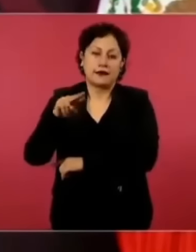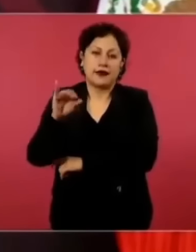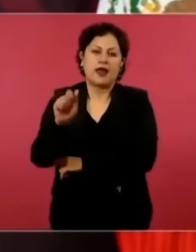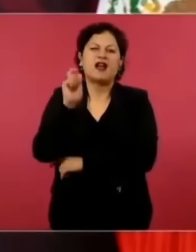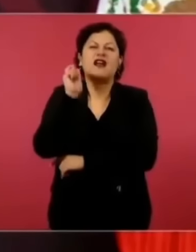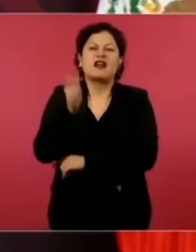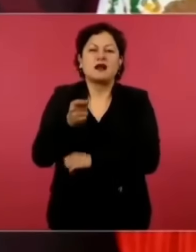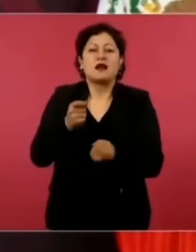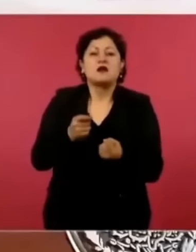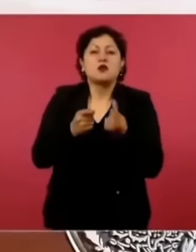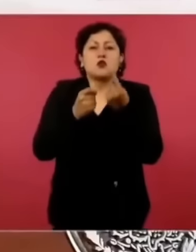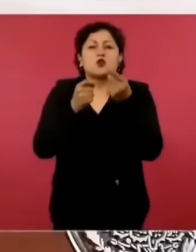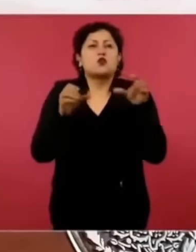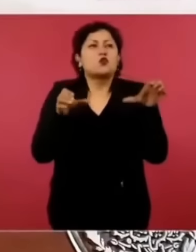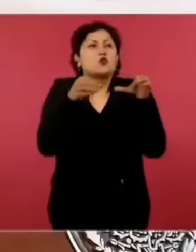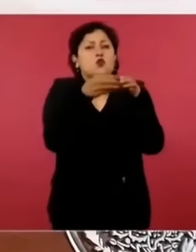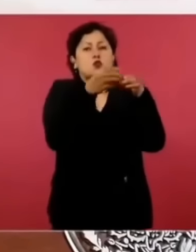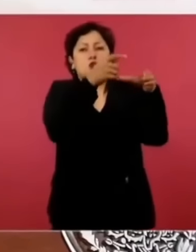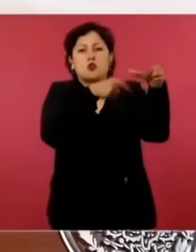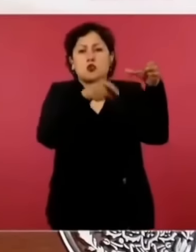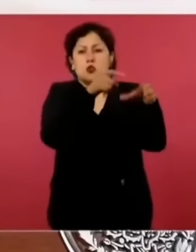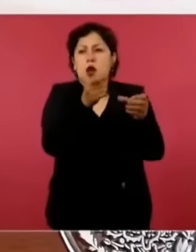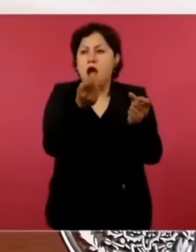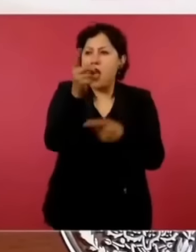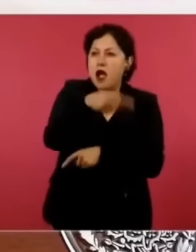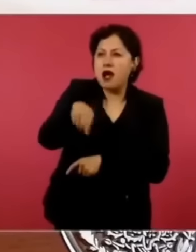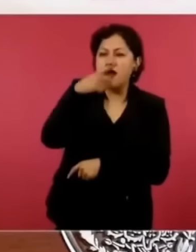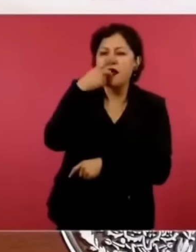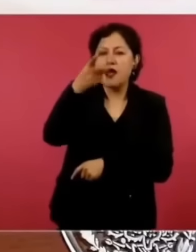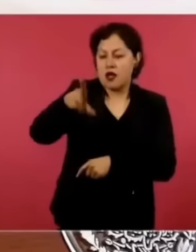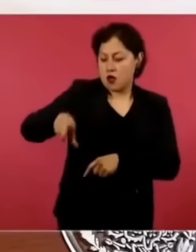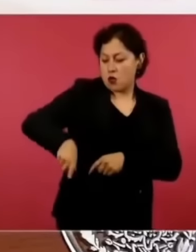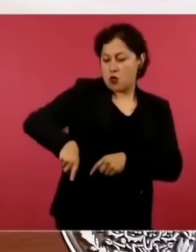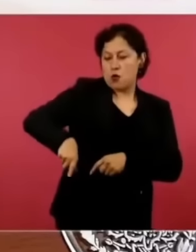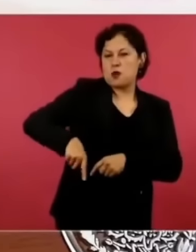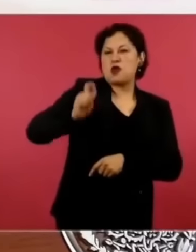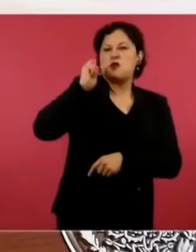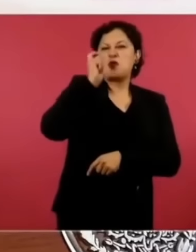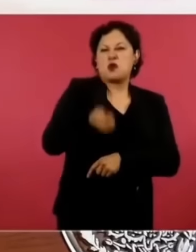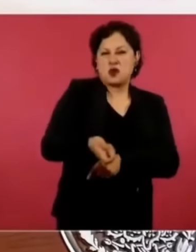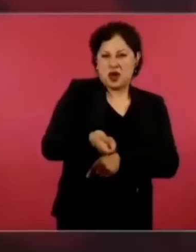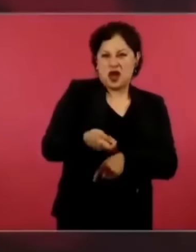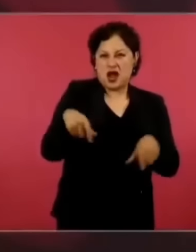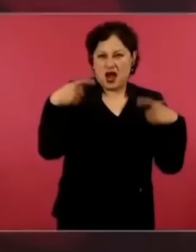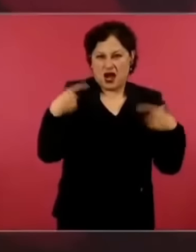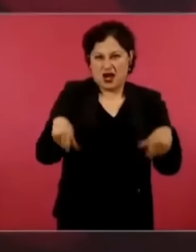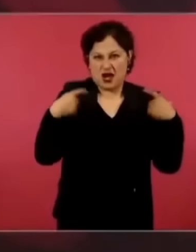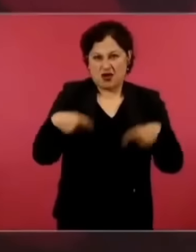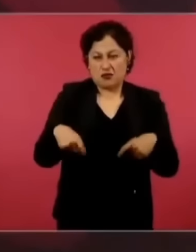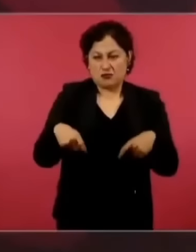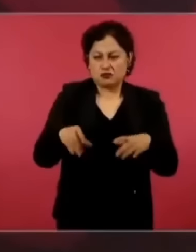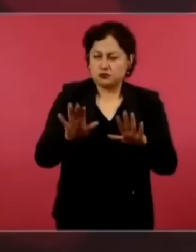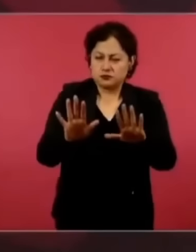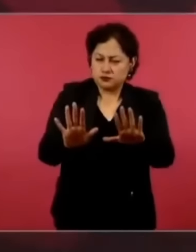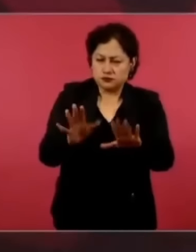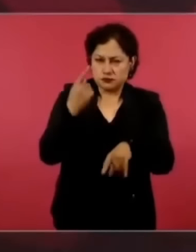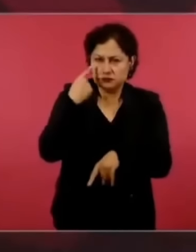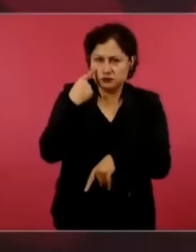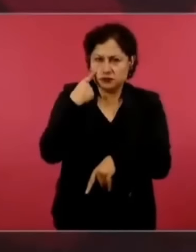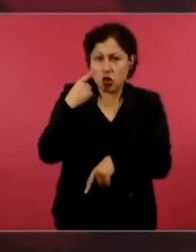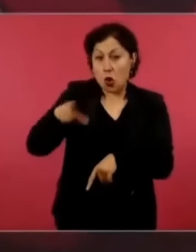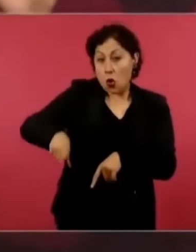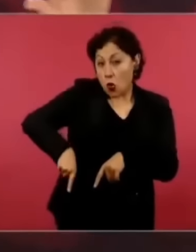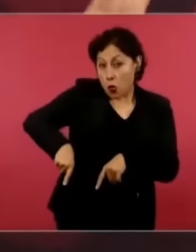Hay quienes dicen el gobierno de los ricos, yo digo el gobierno de una minoría, con